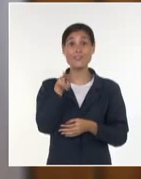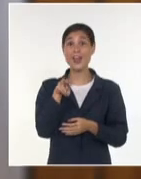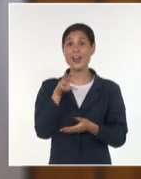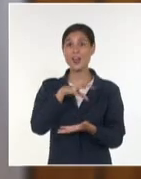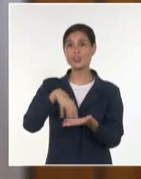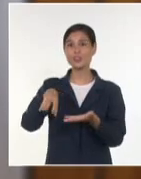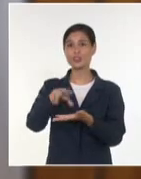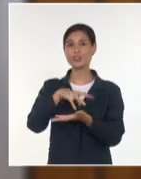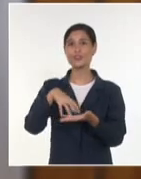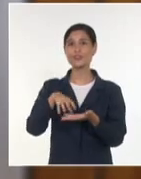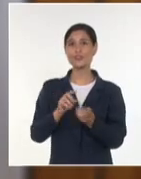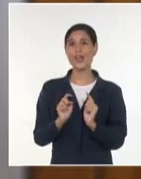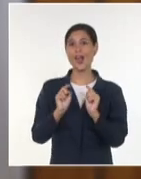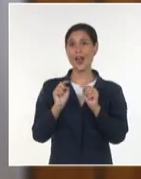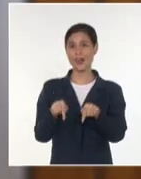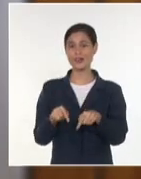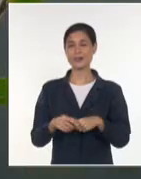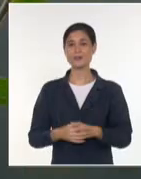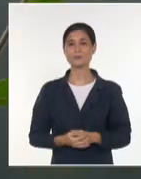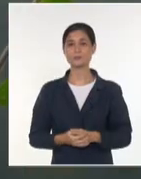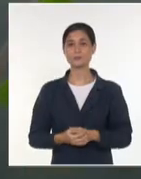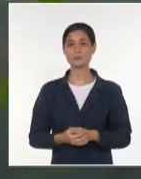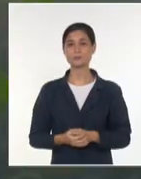impresionantes de la geografía cubana.